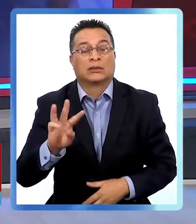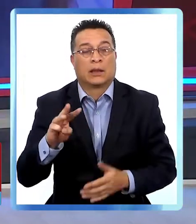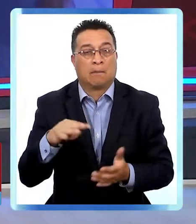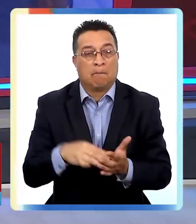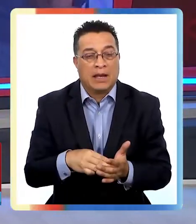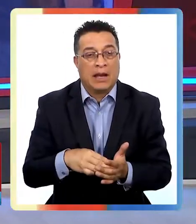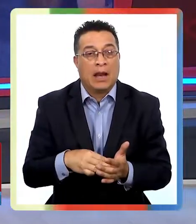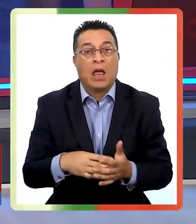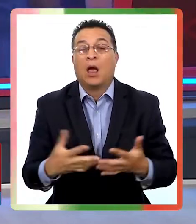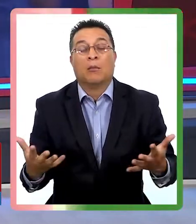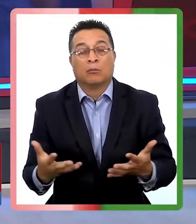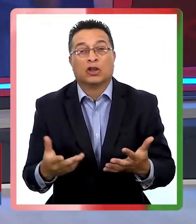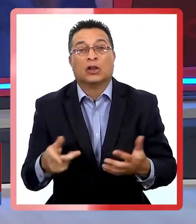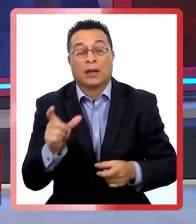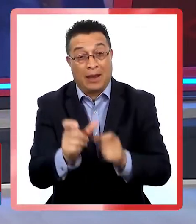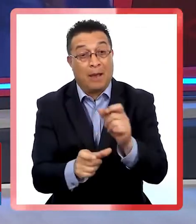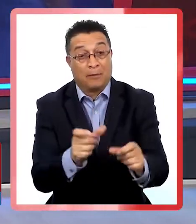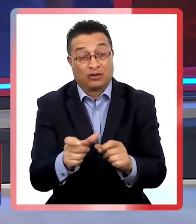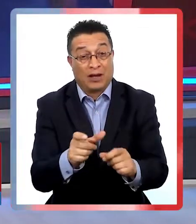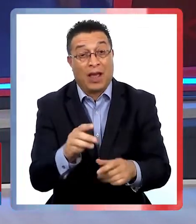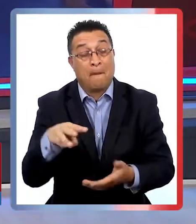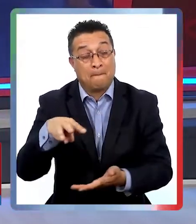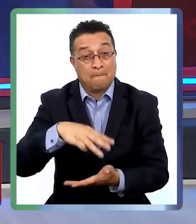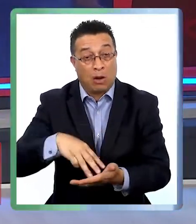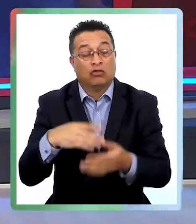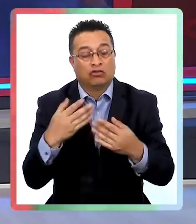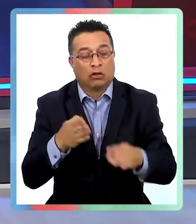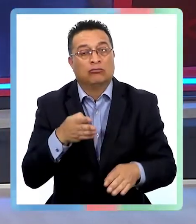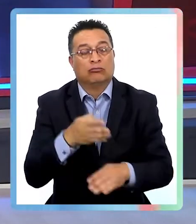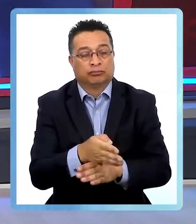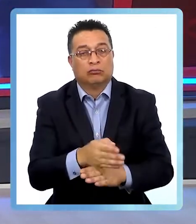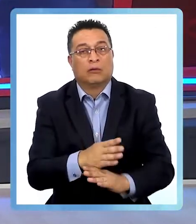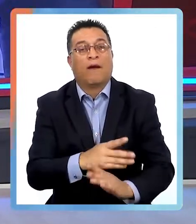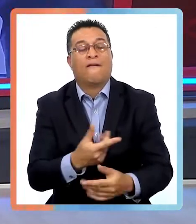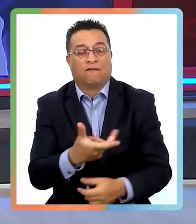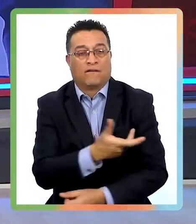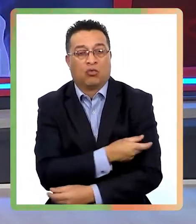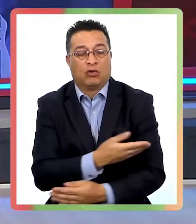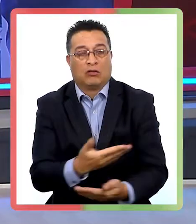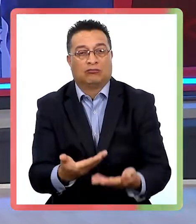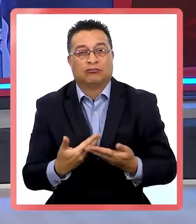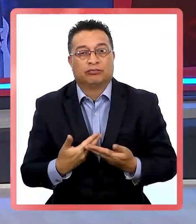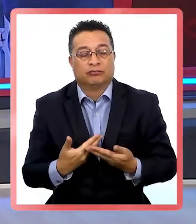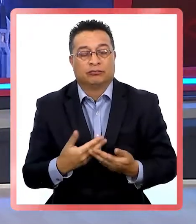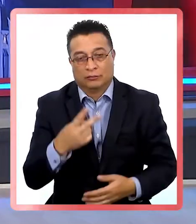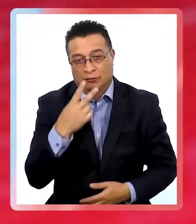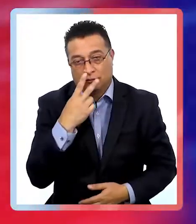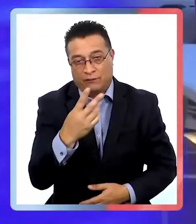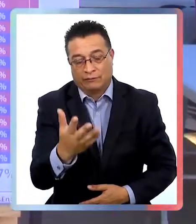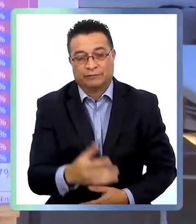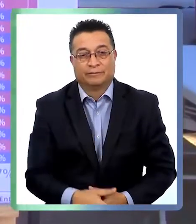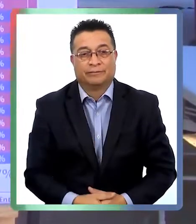.000 gracias a que los habitantes del Maule han acudido a recibir las vacunas. Conte y visión con esta nota.